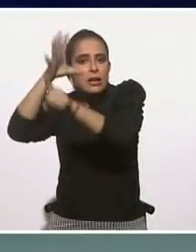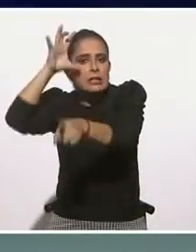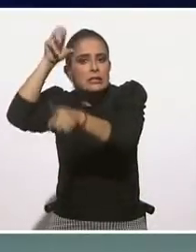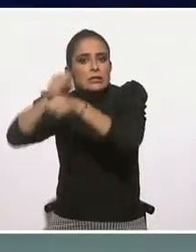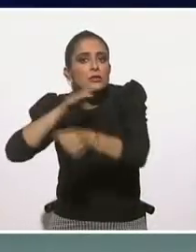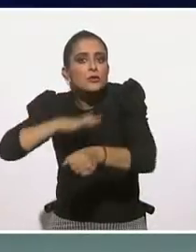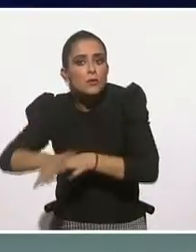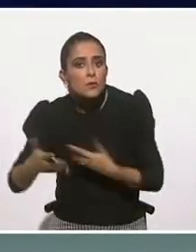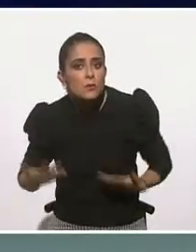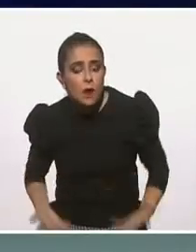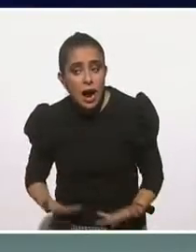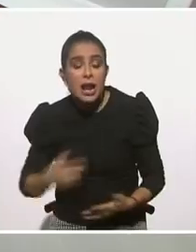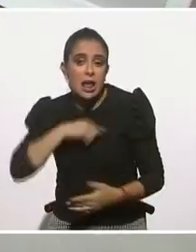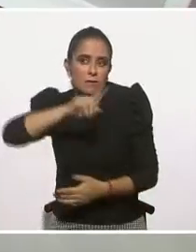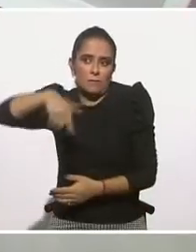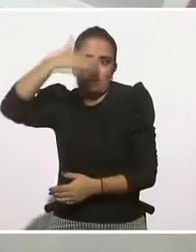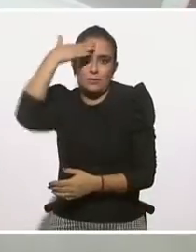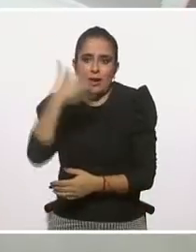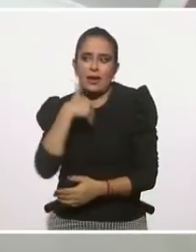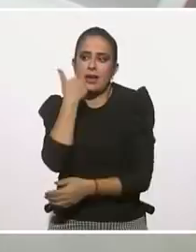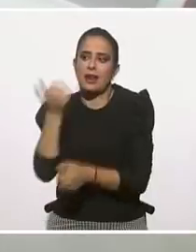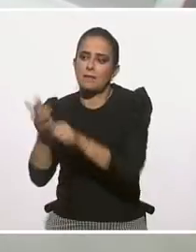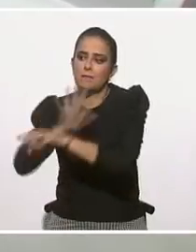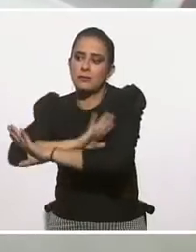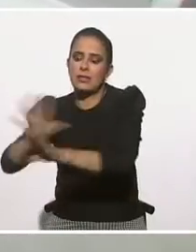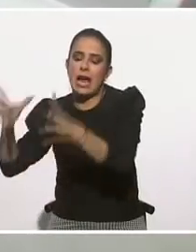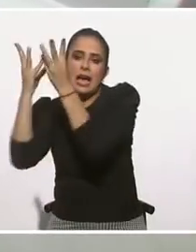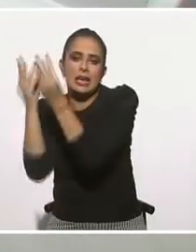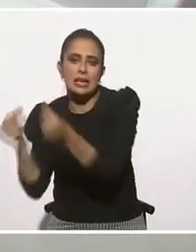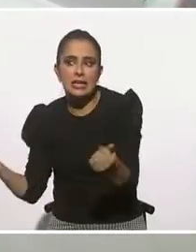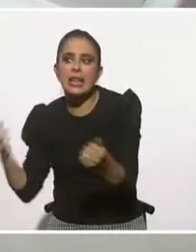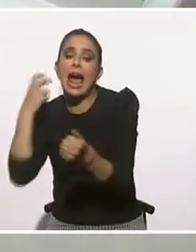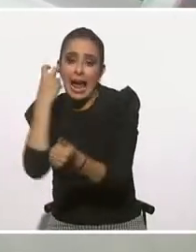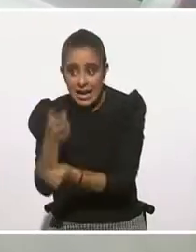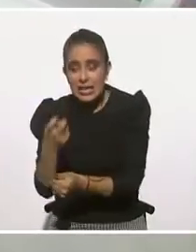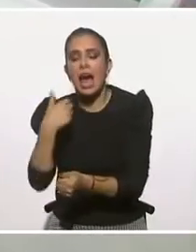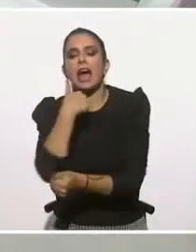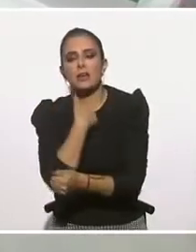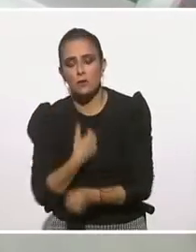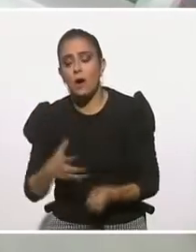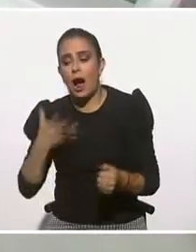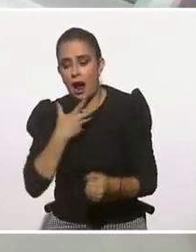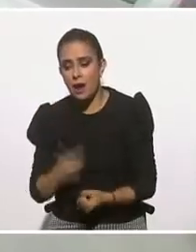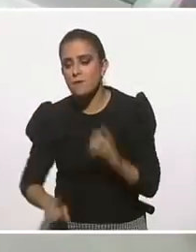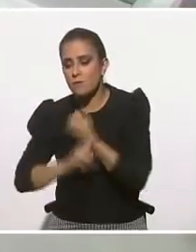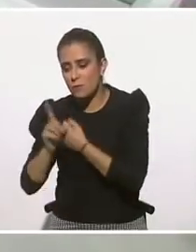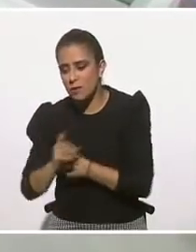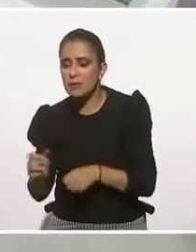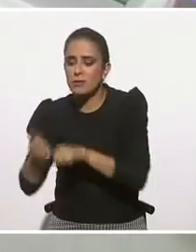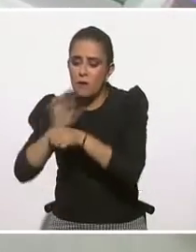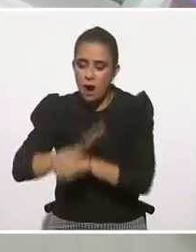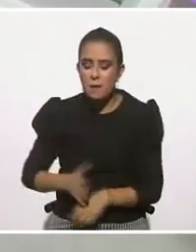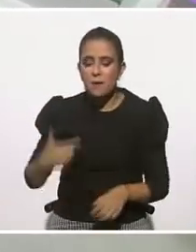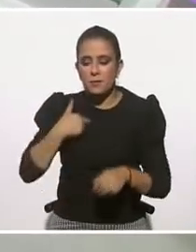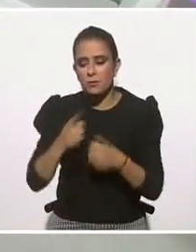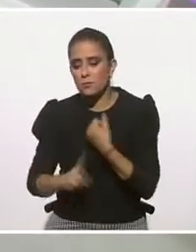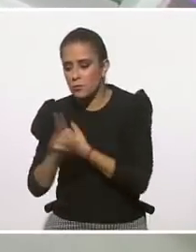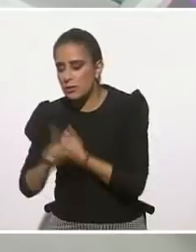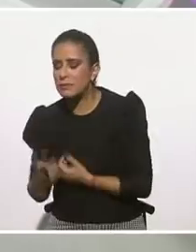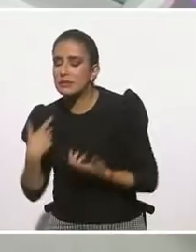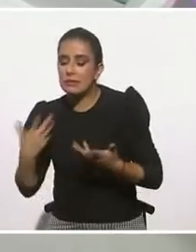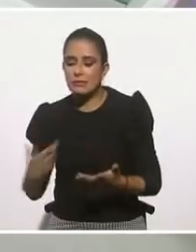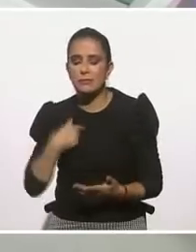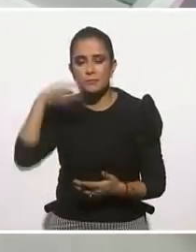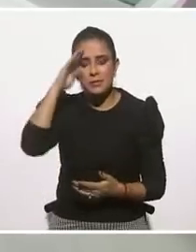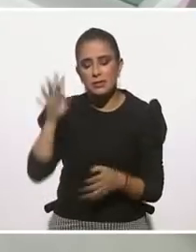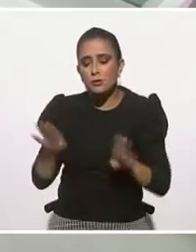todos quisiéramos que termine, pero empezamos a trabajar cómo construir ese proceso de resiliencia. ¿En qué parte del proceso me encuentro? ¿Estoy en